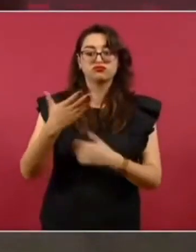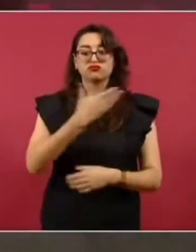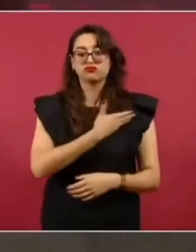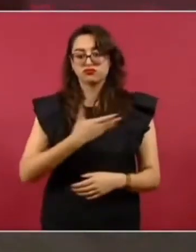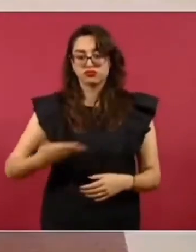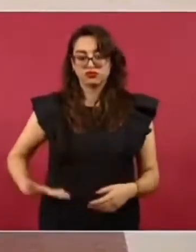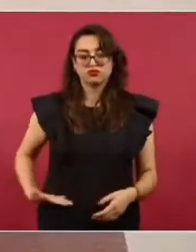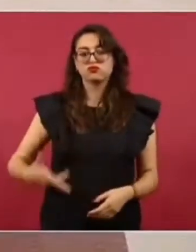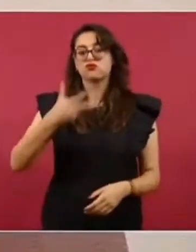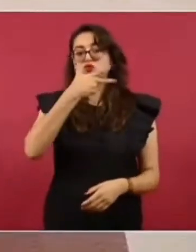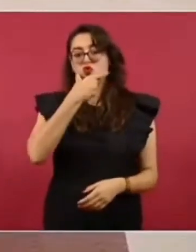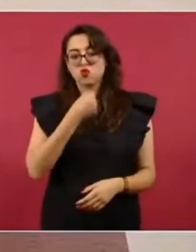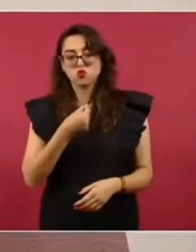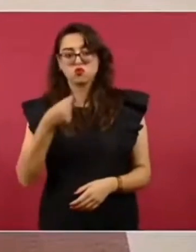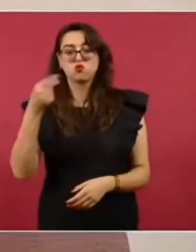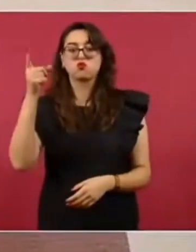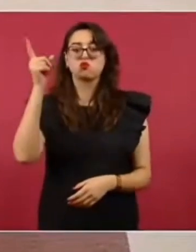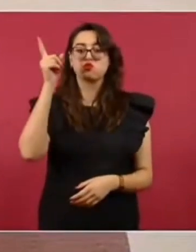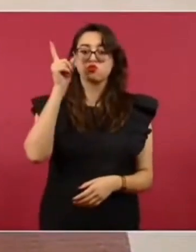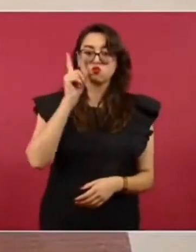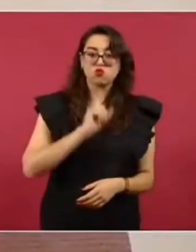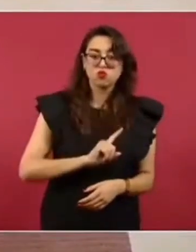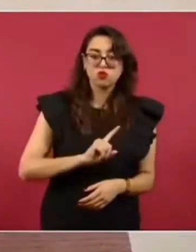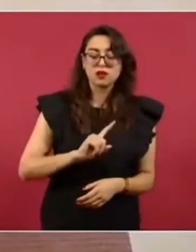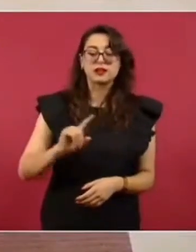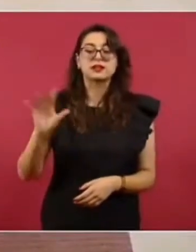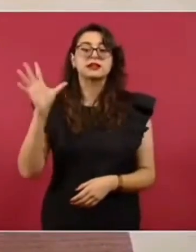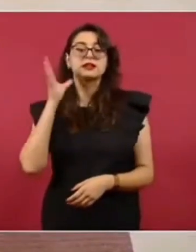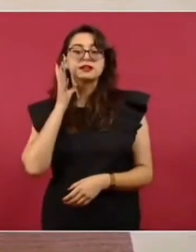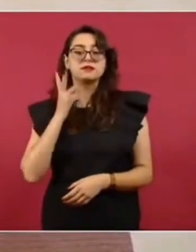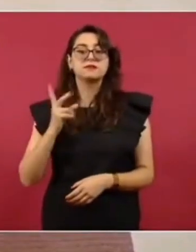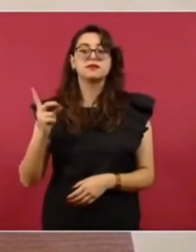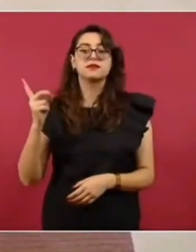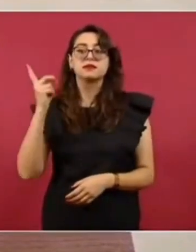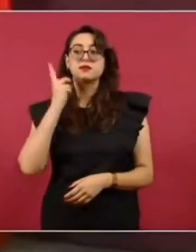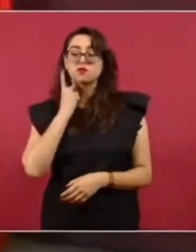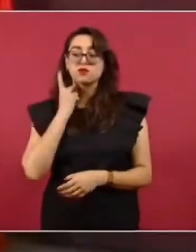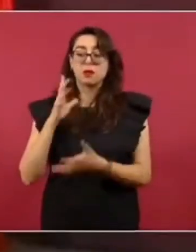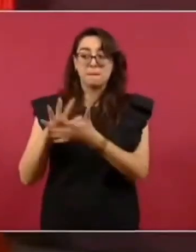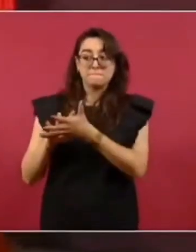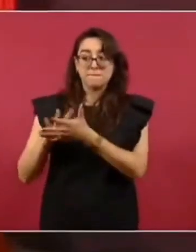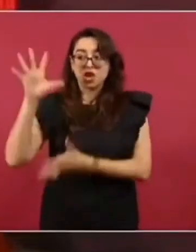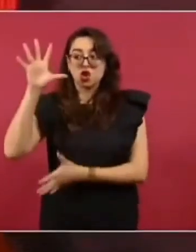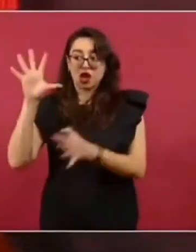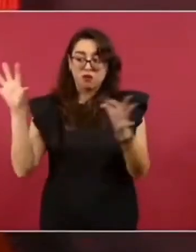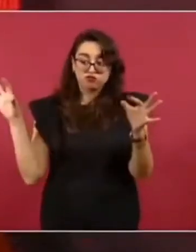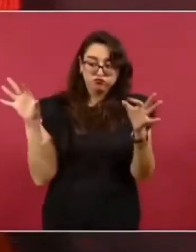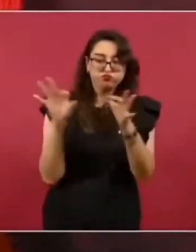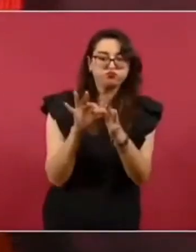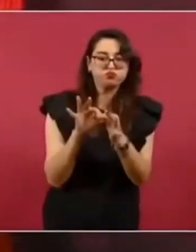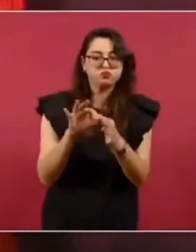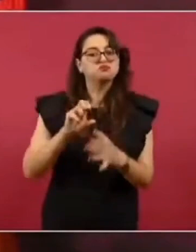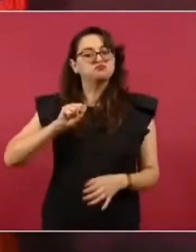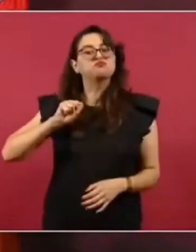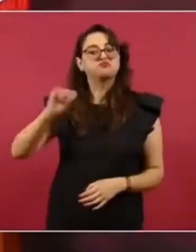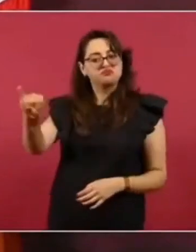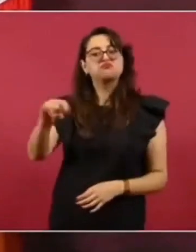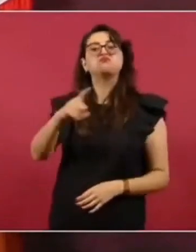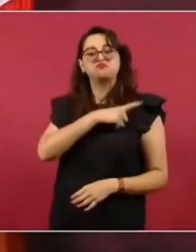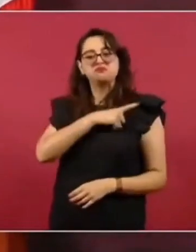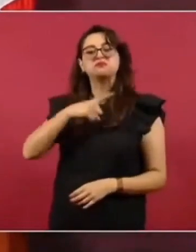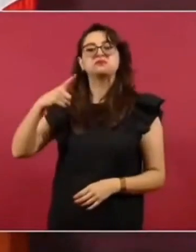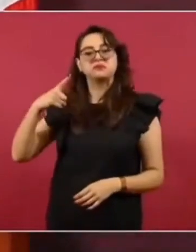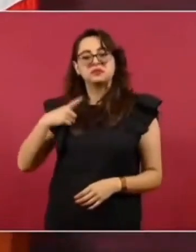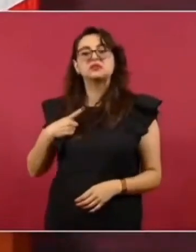pero hombre, cuente su mayoría en la